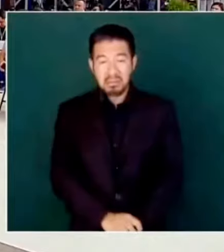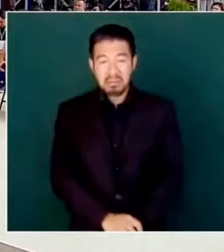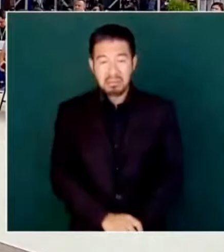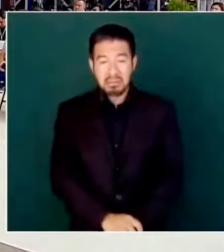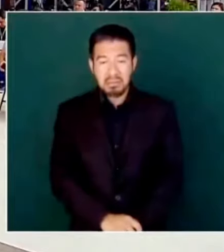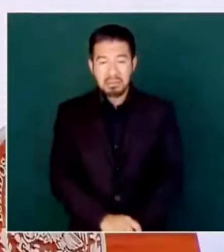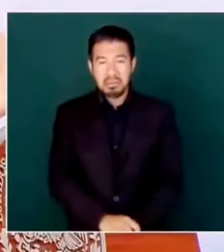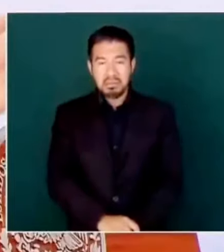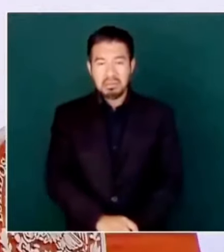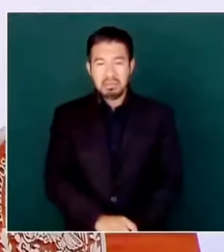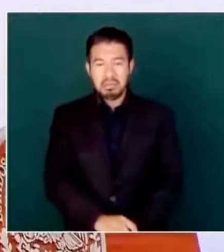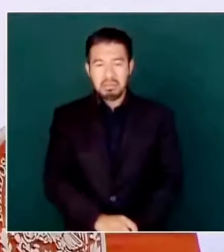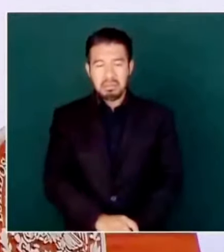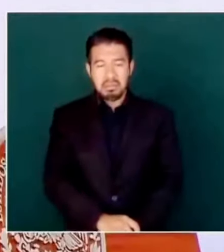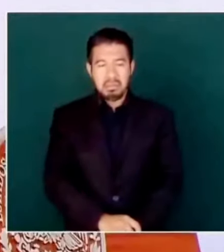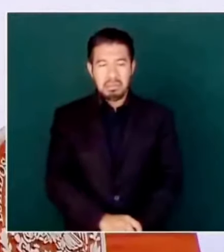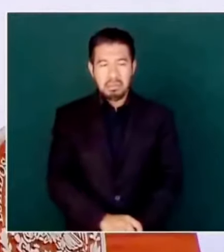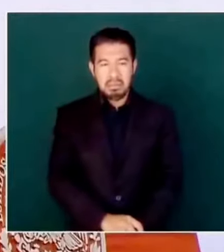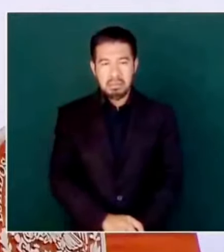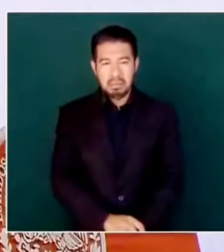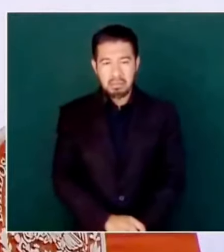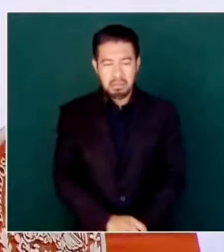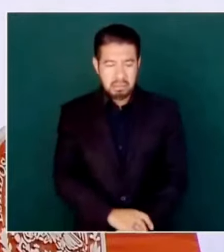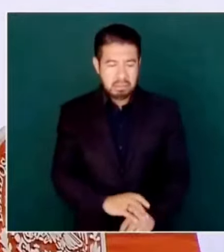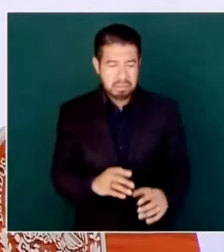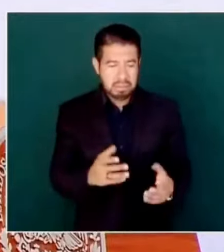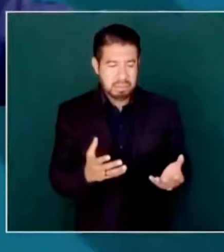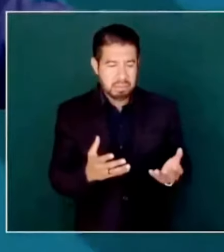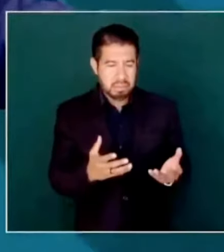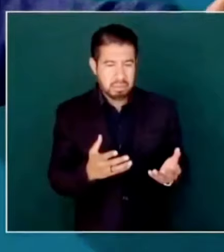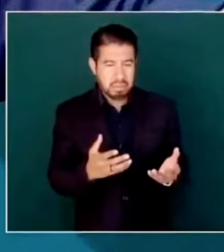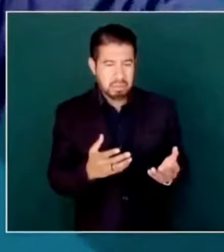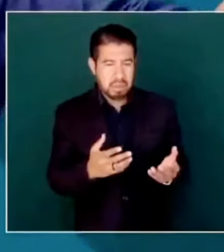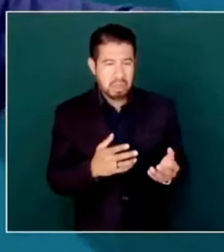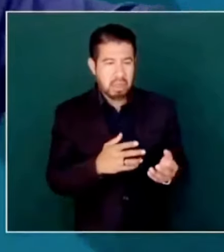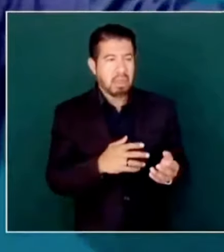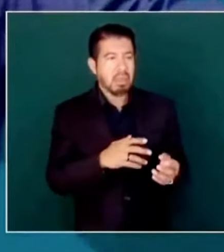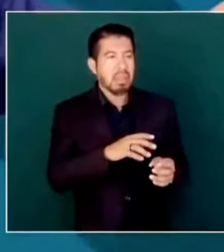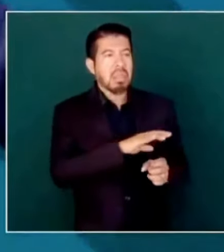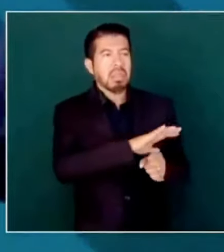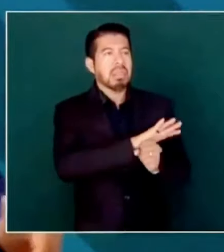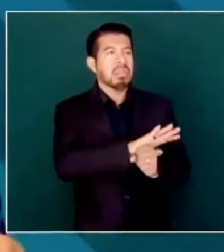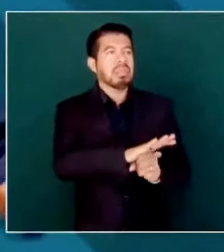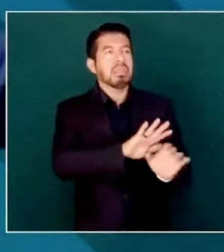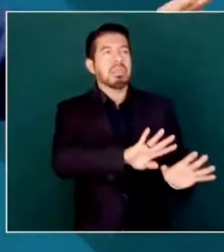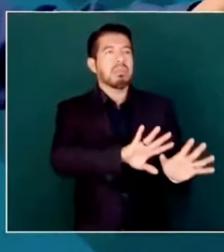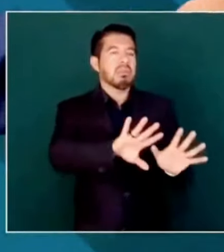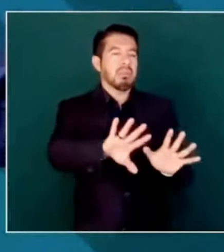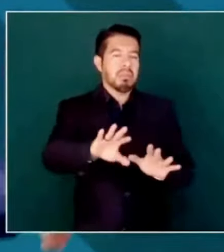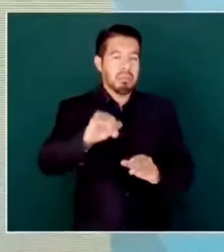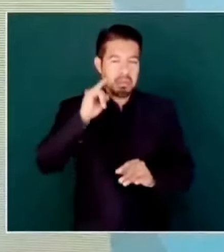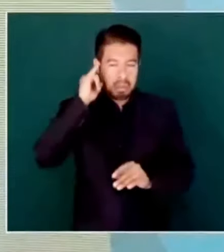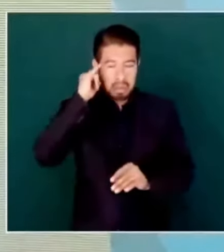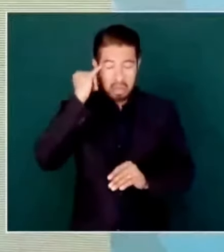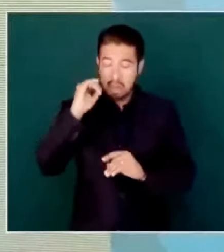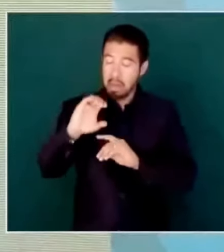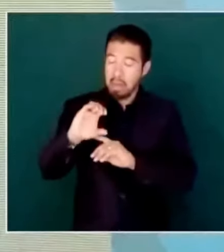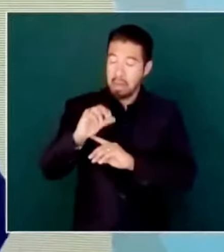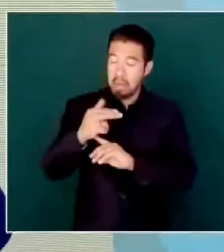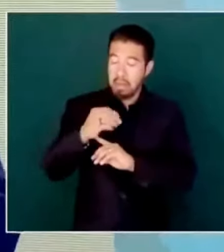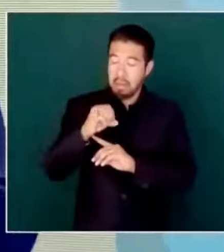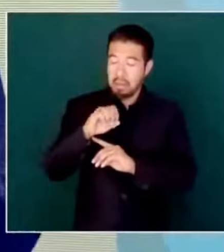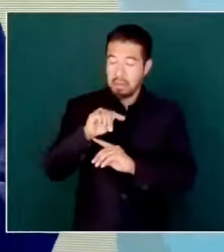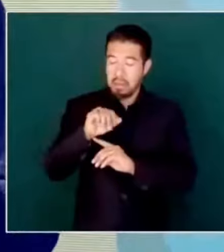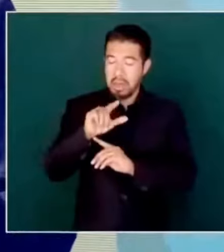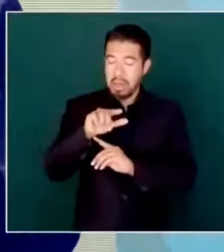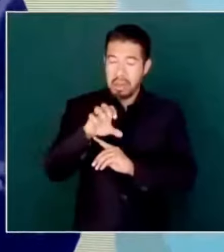No sólo los tenían marginados en los pantanos, a los chontales, sino